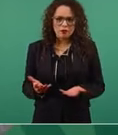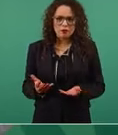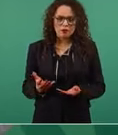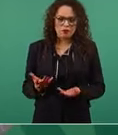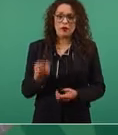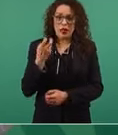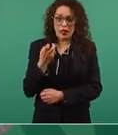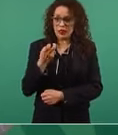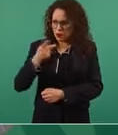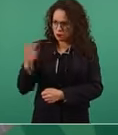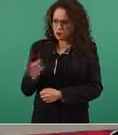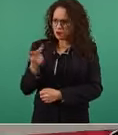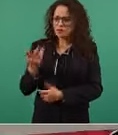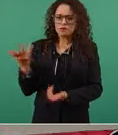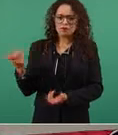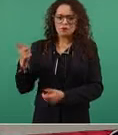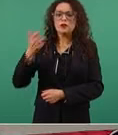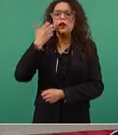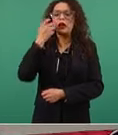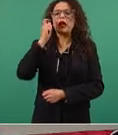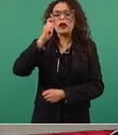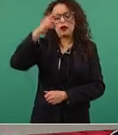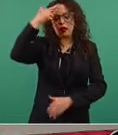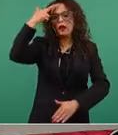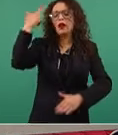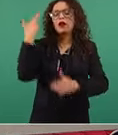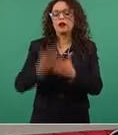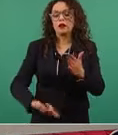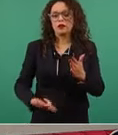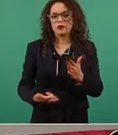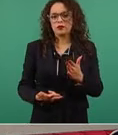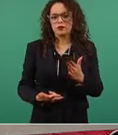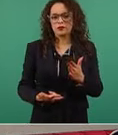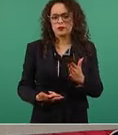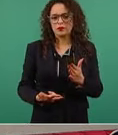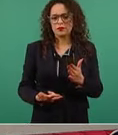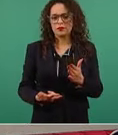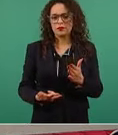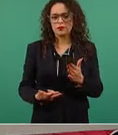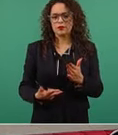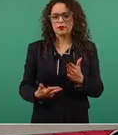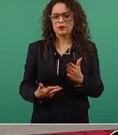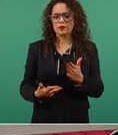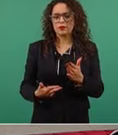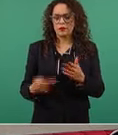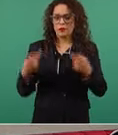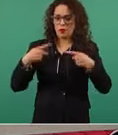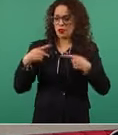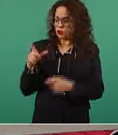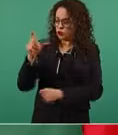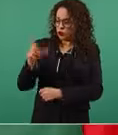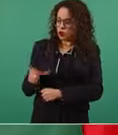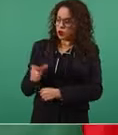faltándole el respeto al entrevistado,